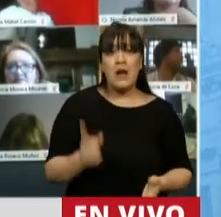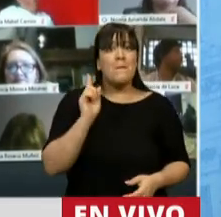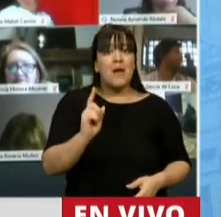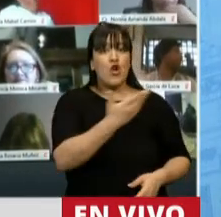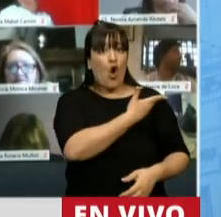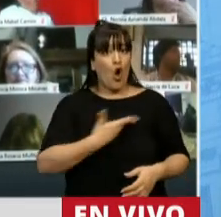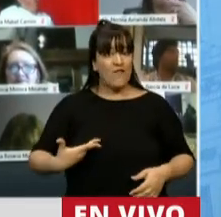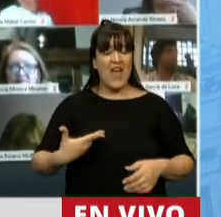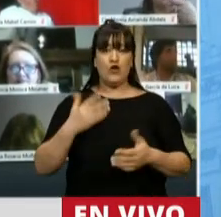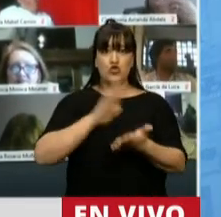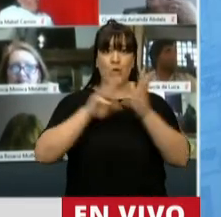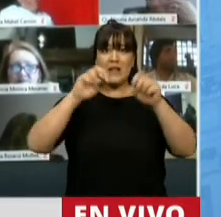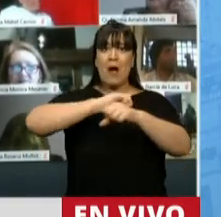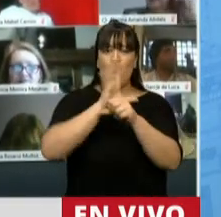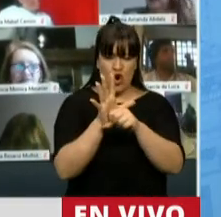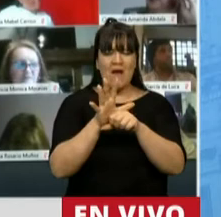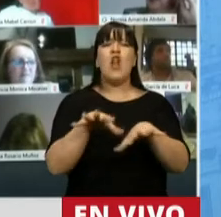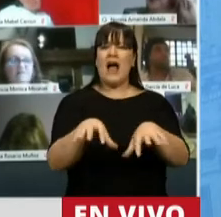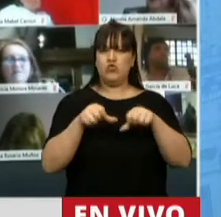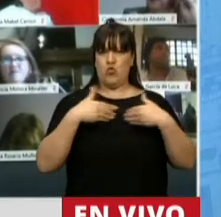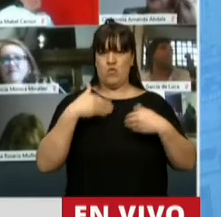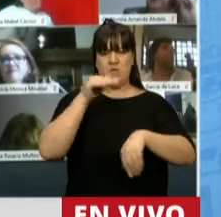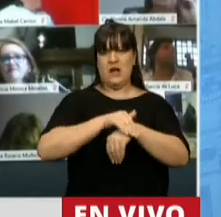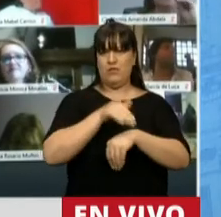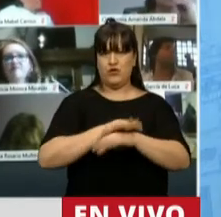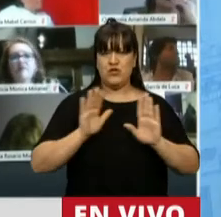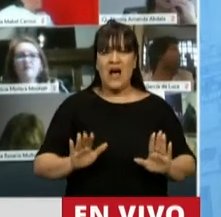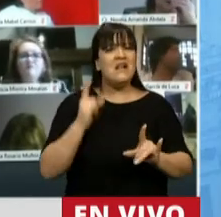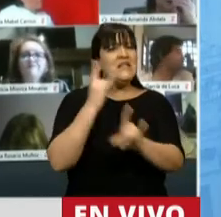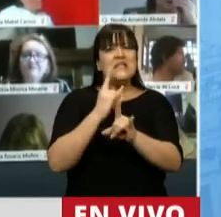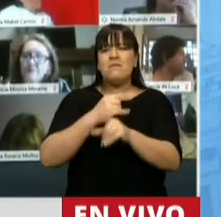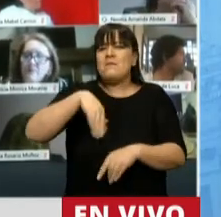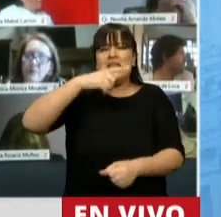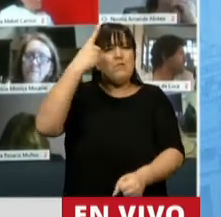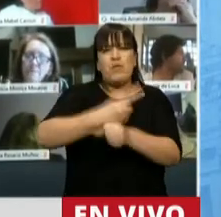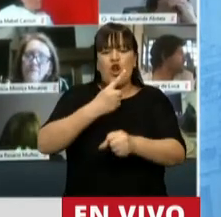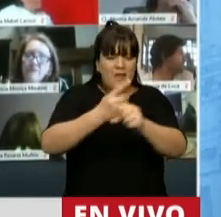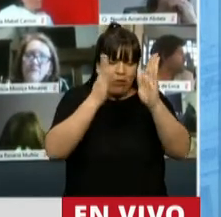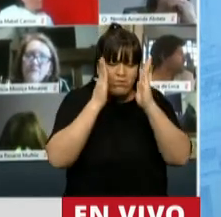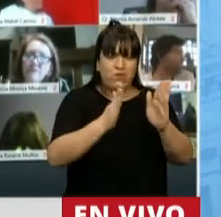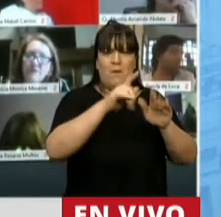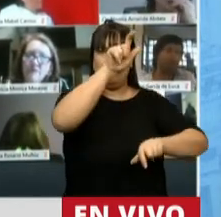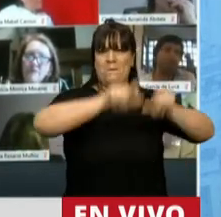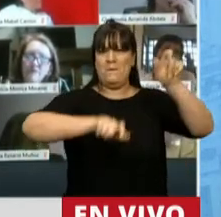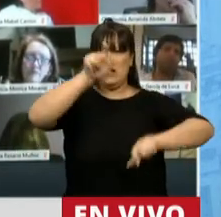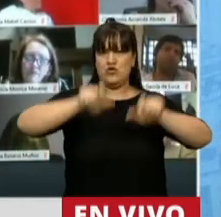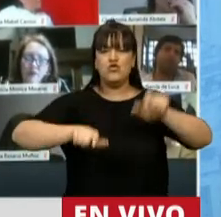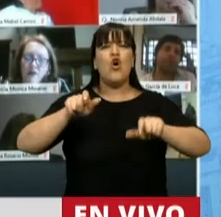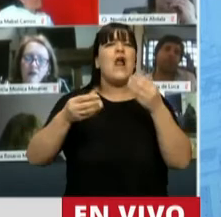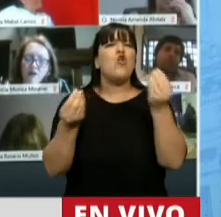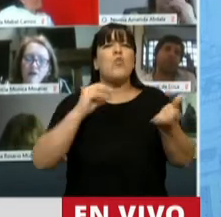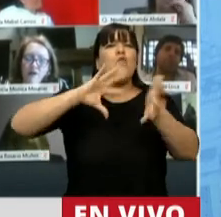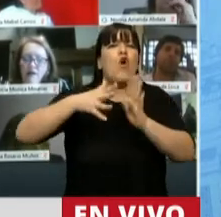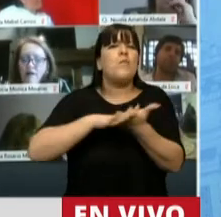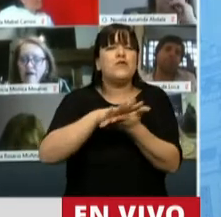cargo de la situación. Sabemos que es así. Siempre dando prioridad a la gente, a través de medidas de